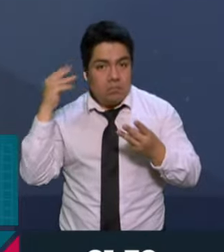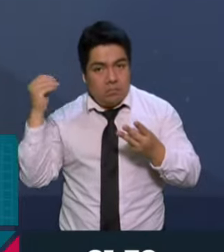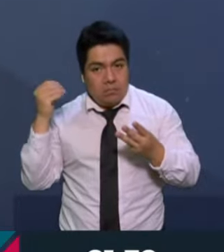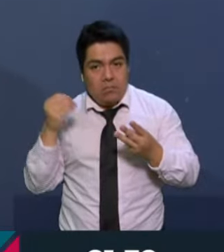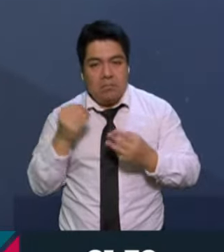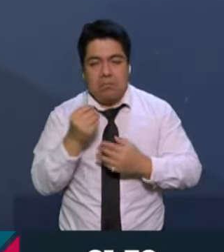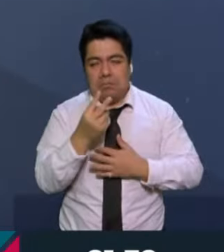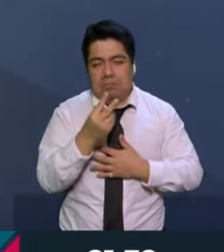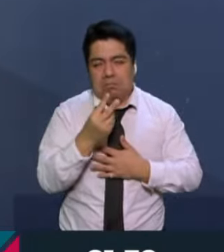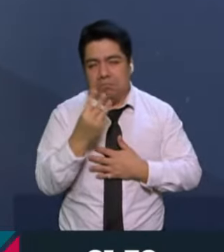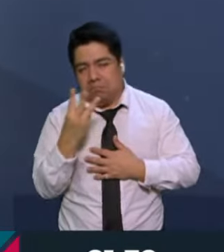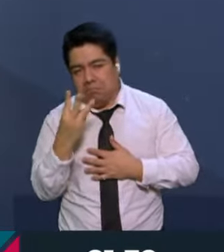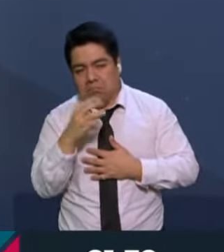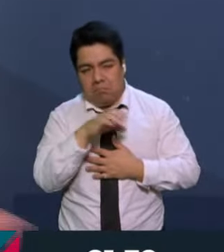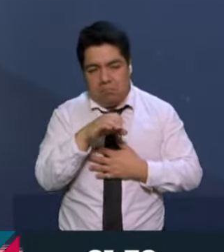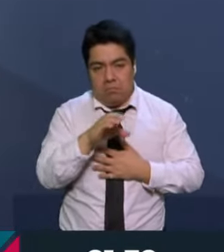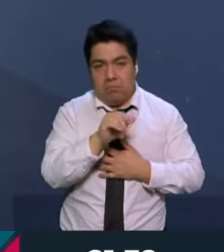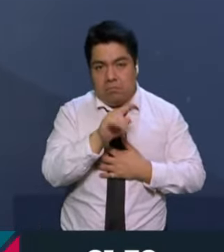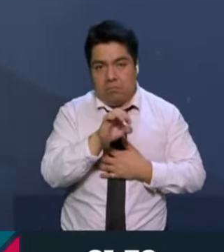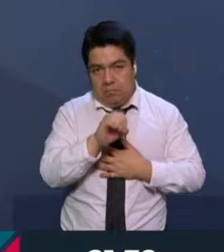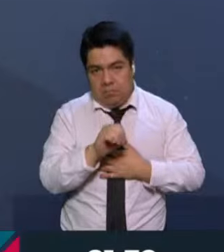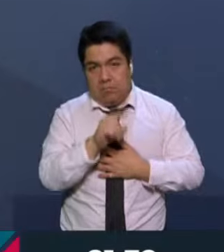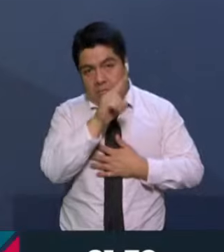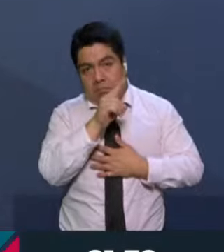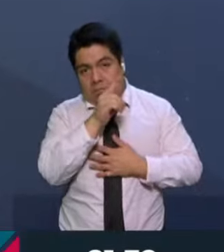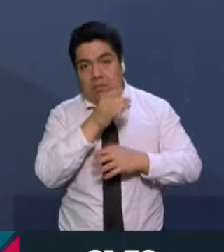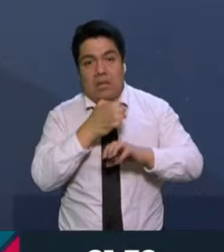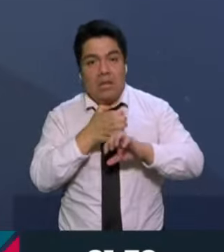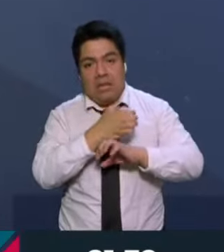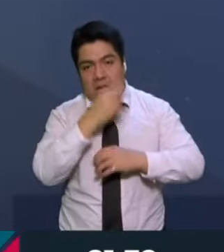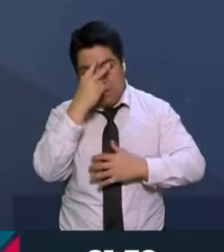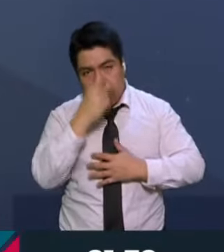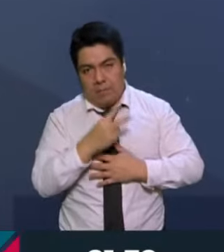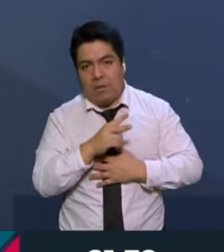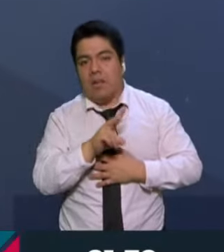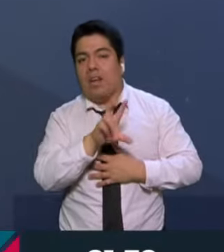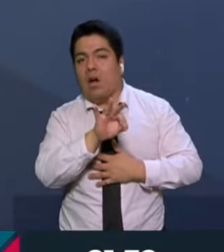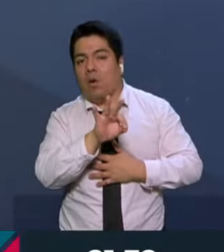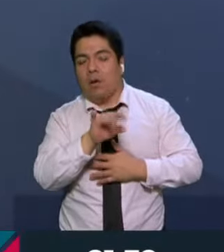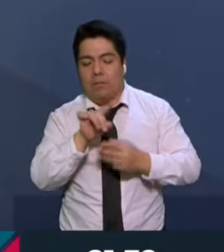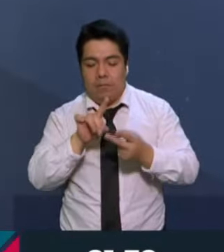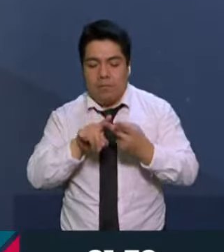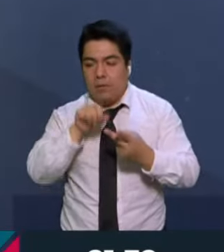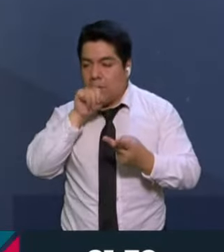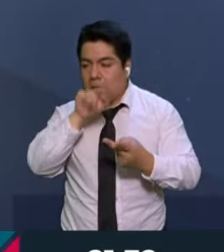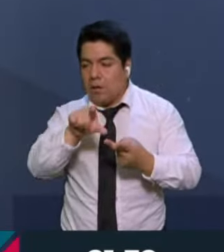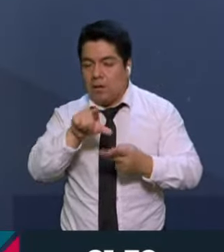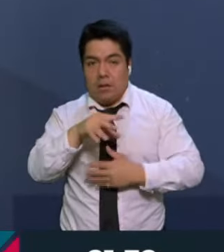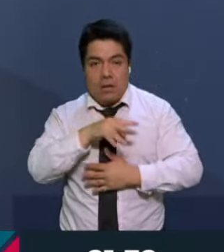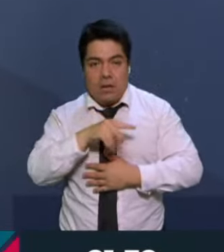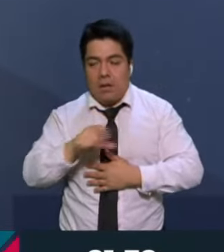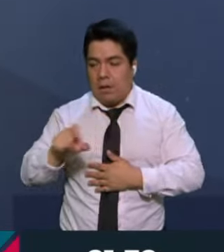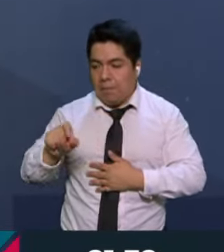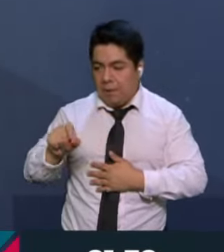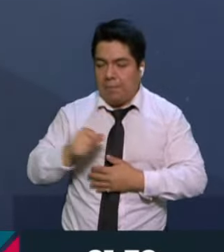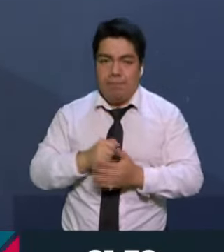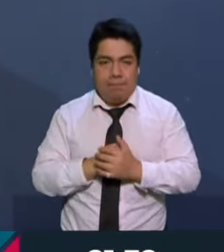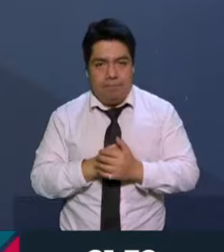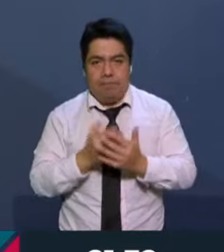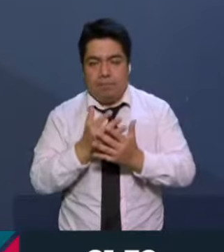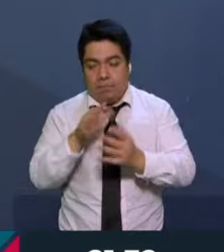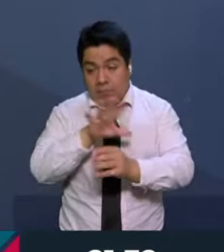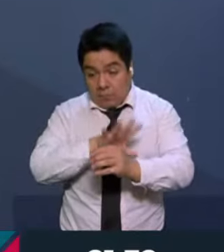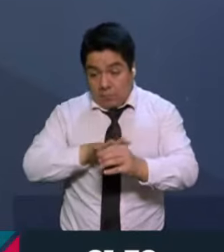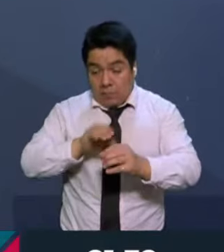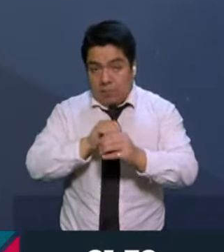dos o tres distritos, mientras que el Estado de México, por ejemplo, tiene 40. En Jalisco tenemos 20. Y tenemos entonces 300